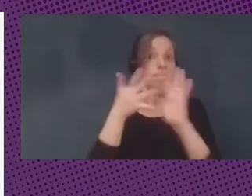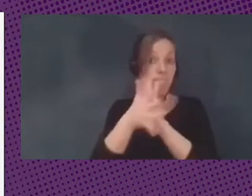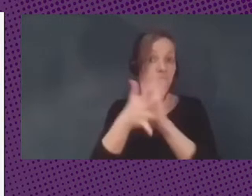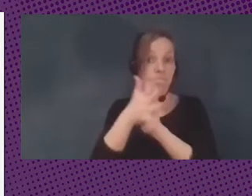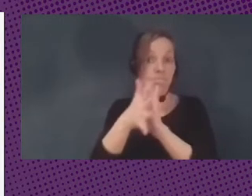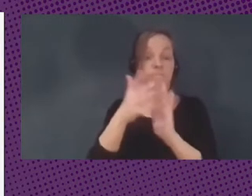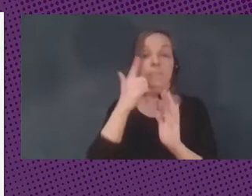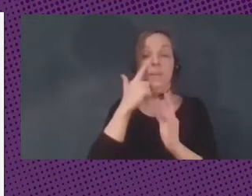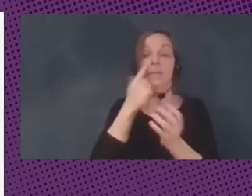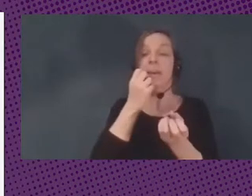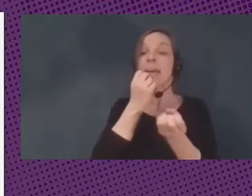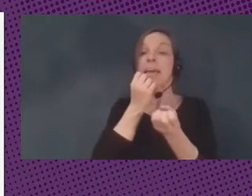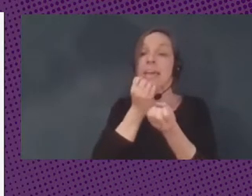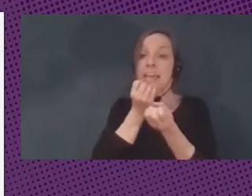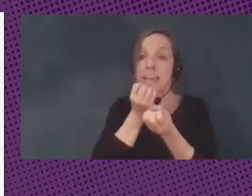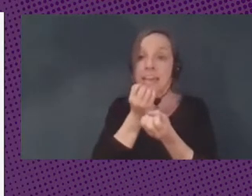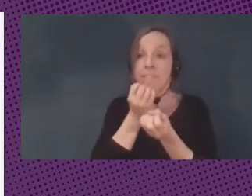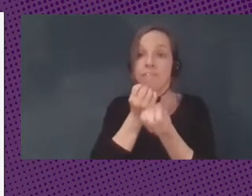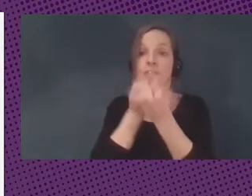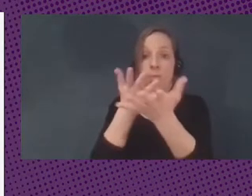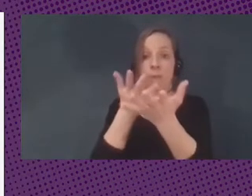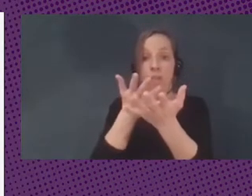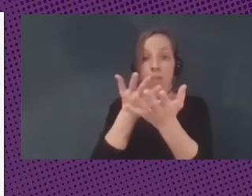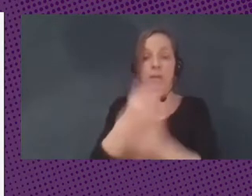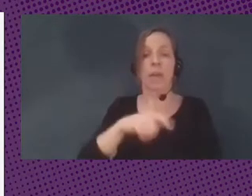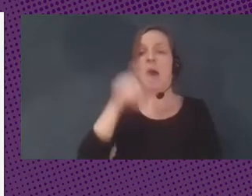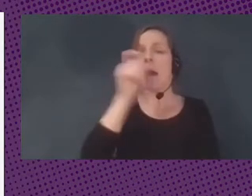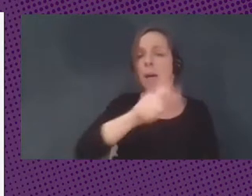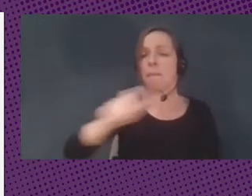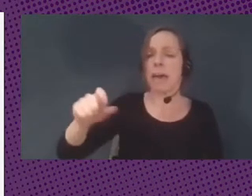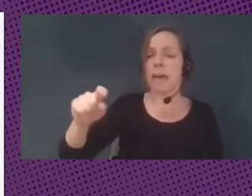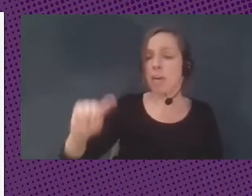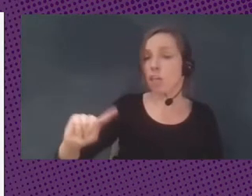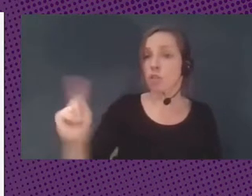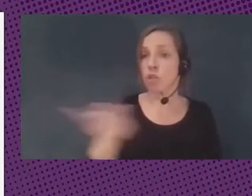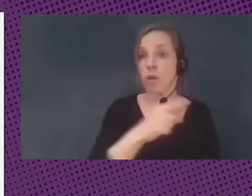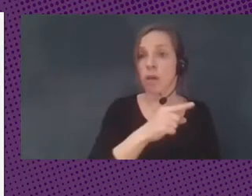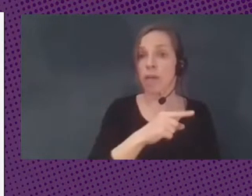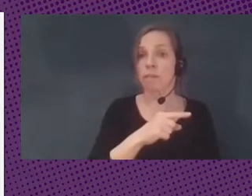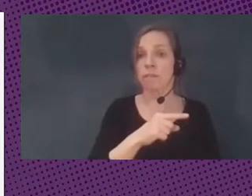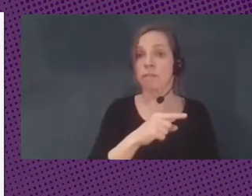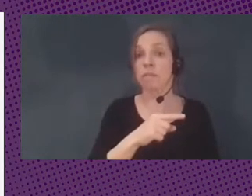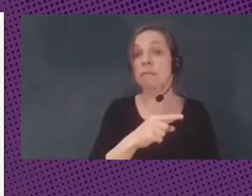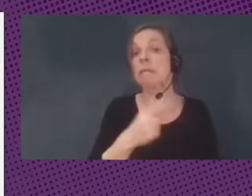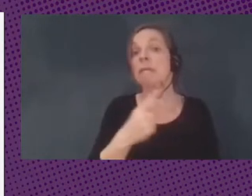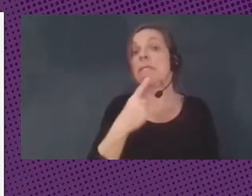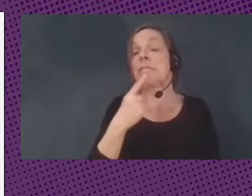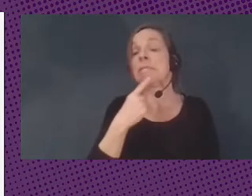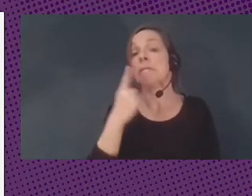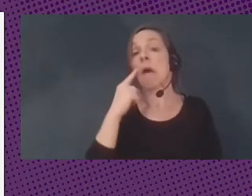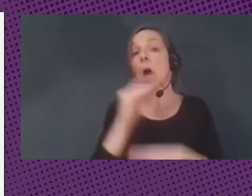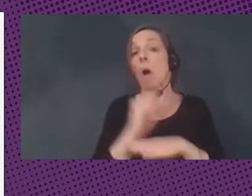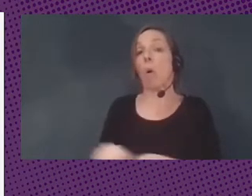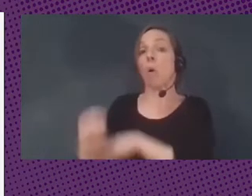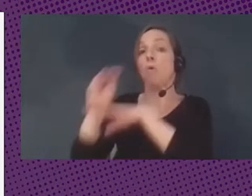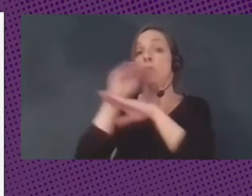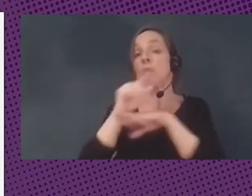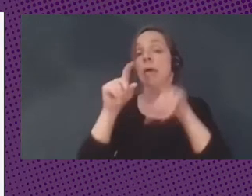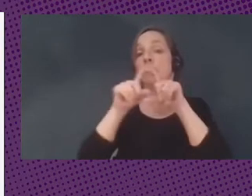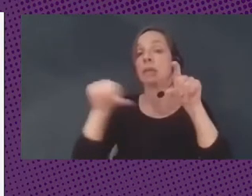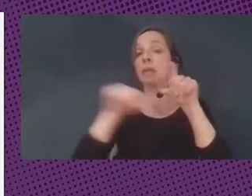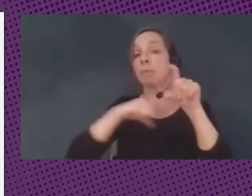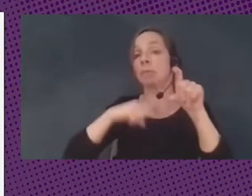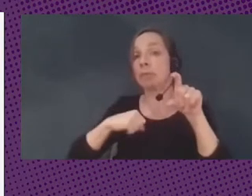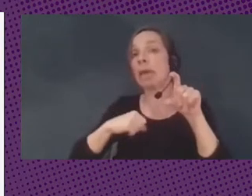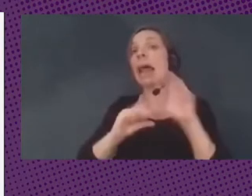que pertenece a muchos ciudadanos, que está supuestamente custodiada por un ente privado en legislación europea,